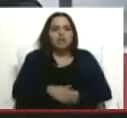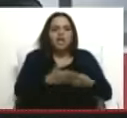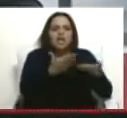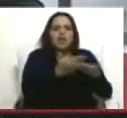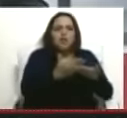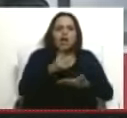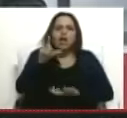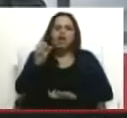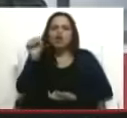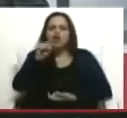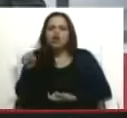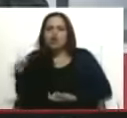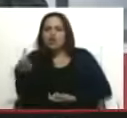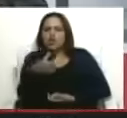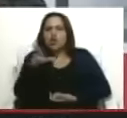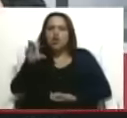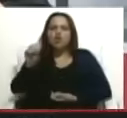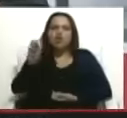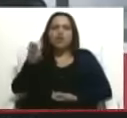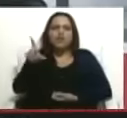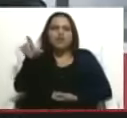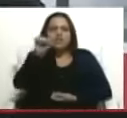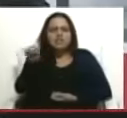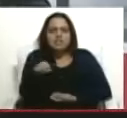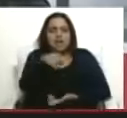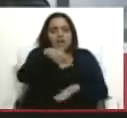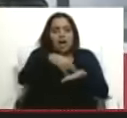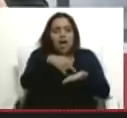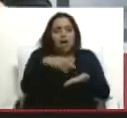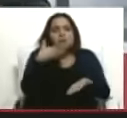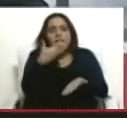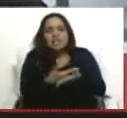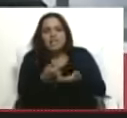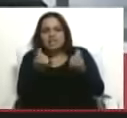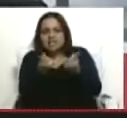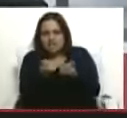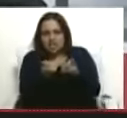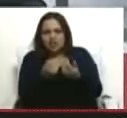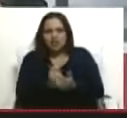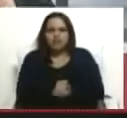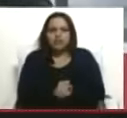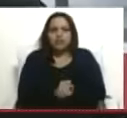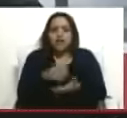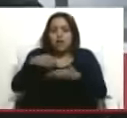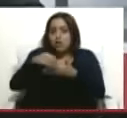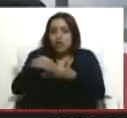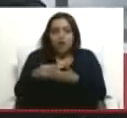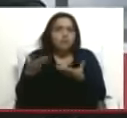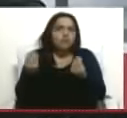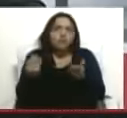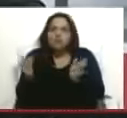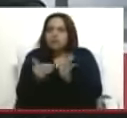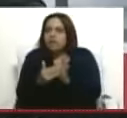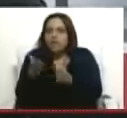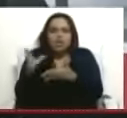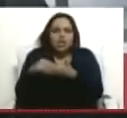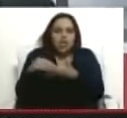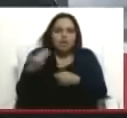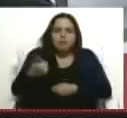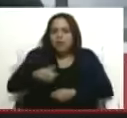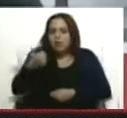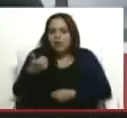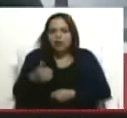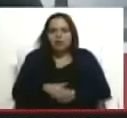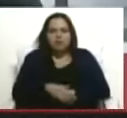en Carabobo, por exigir sumas de dinero en divisas, miles de dólares. ¿Pero para qué? Para no